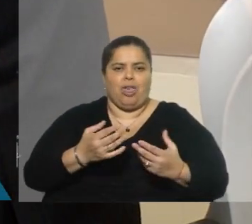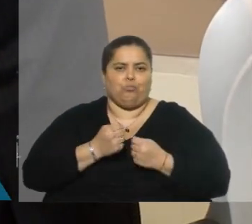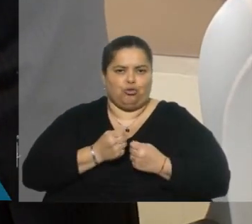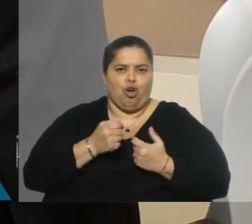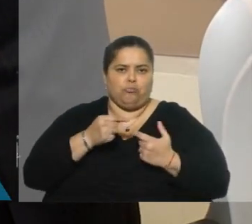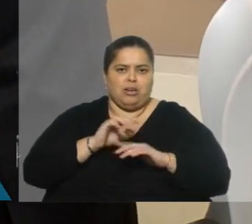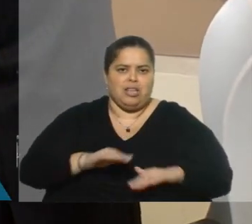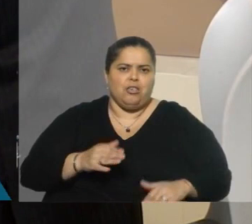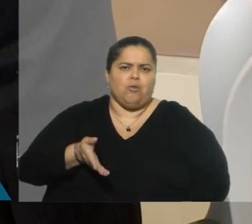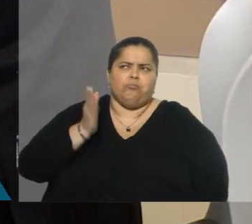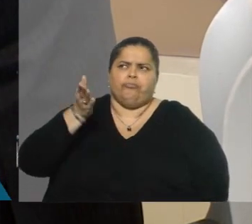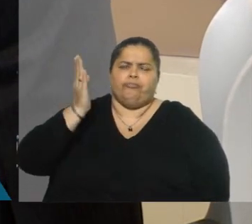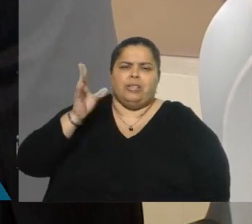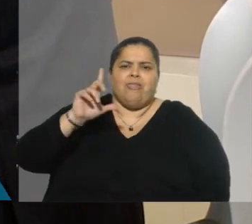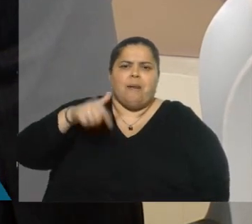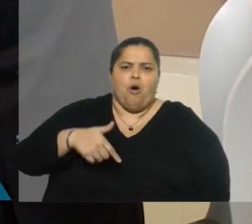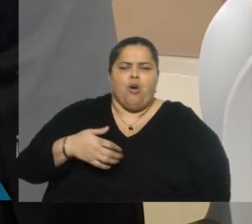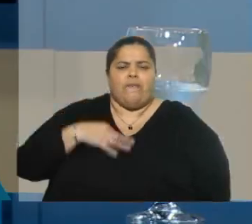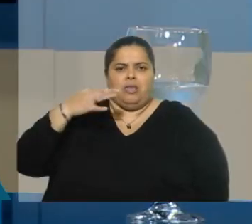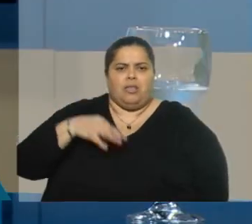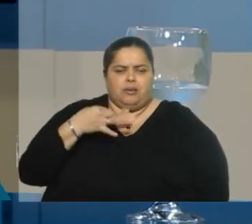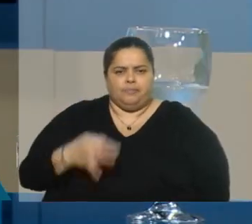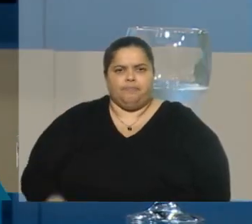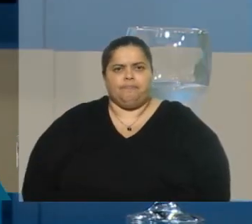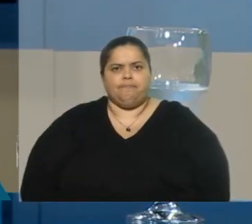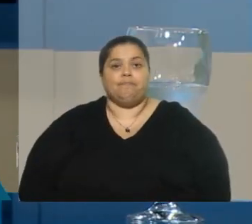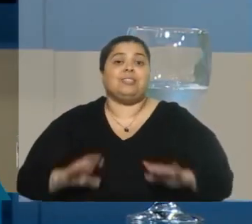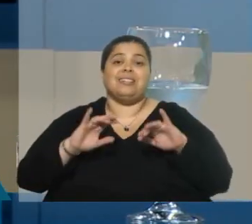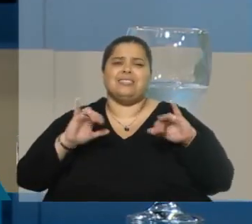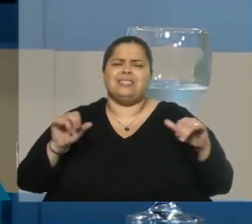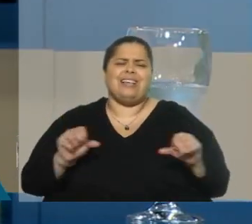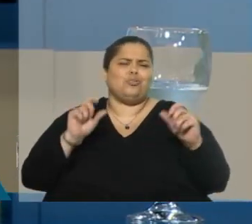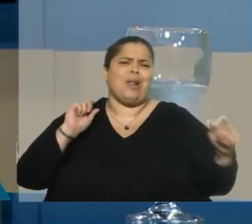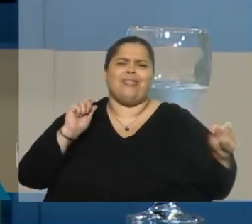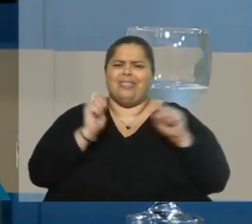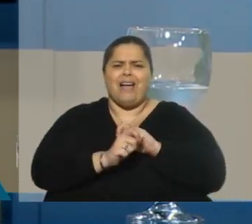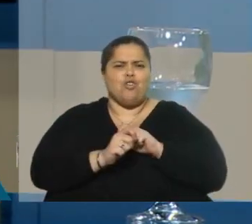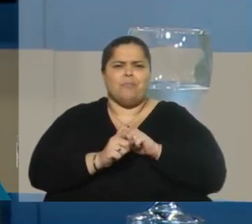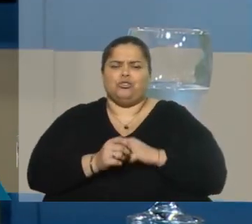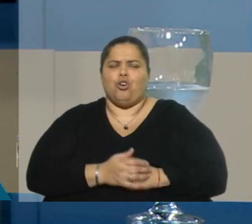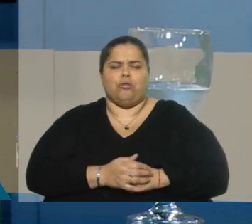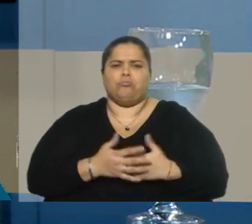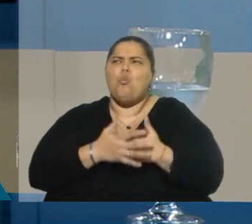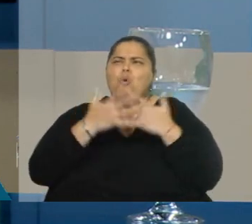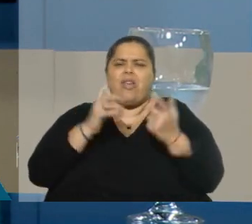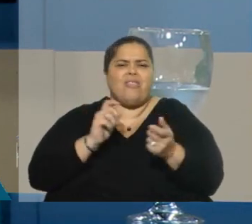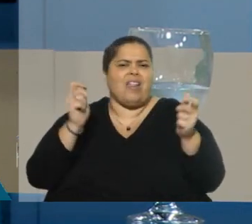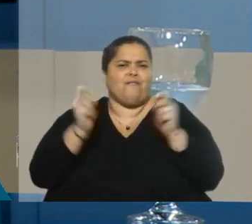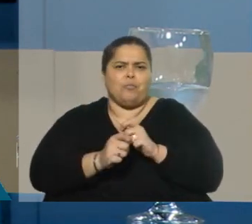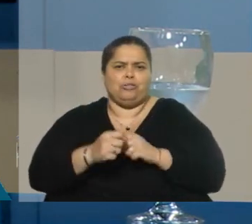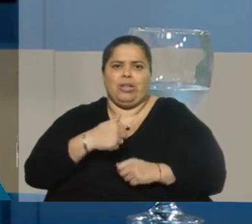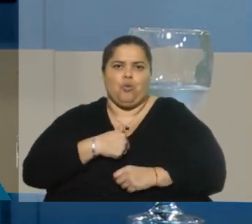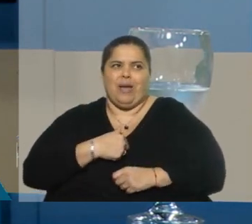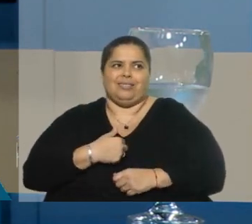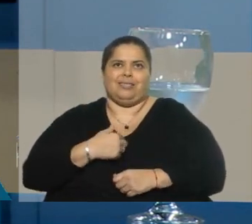demoraban una vida. ¿Qué pasa hoy? Se ha hecho una gran transformación, esto dicho con mucha humildad y con mucha serenidad, porque además no es mérito